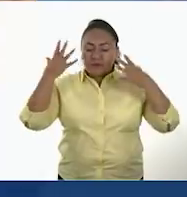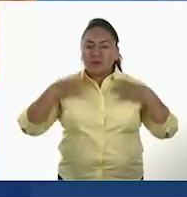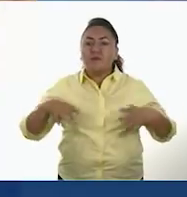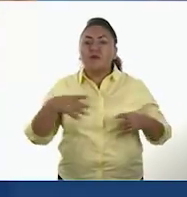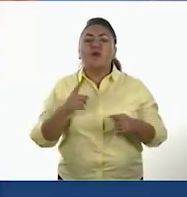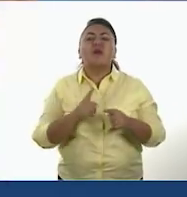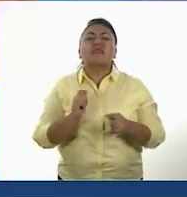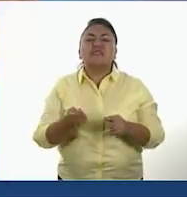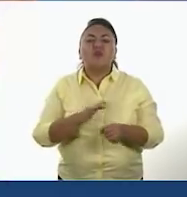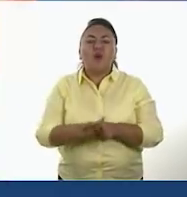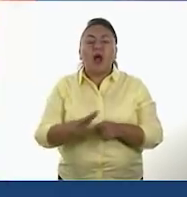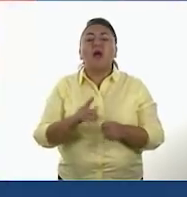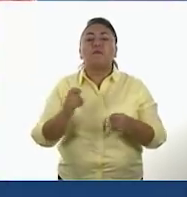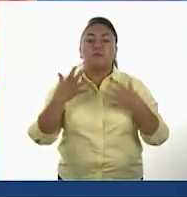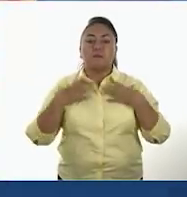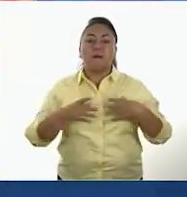animales.